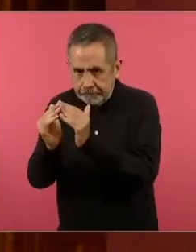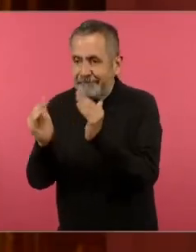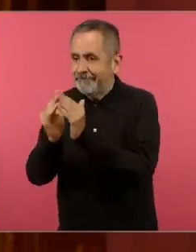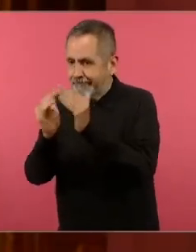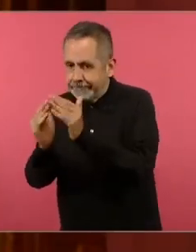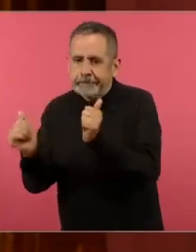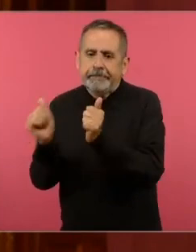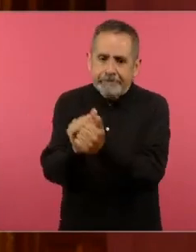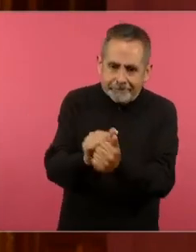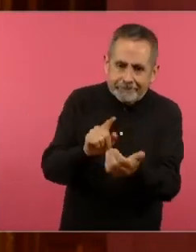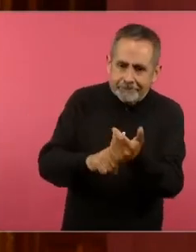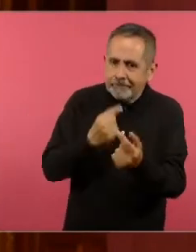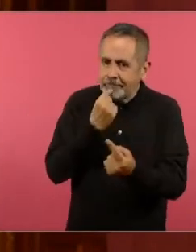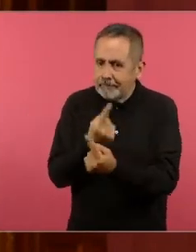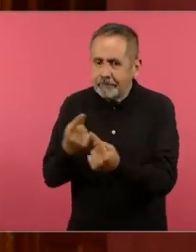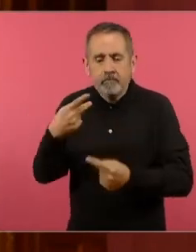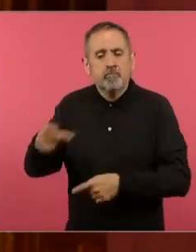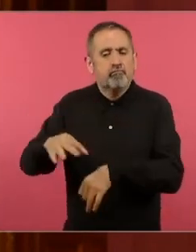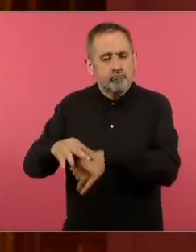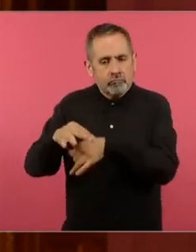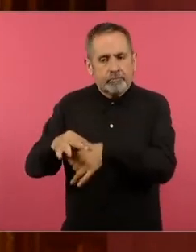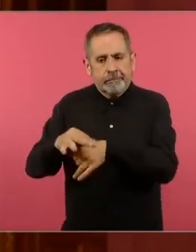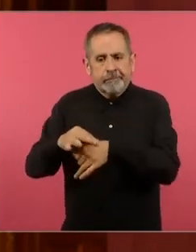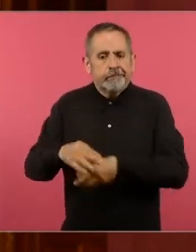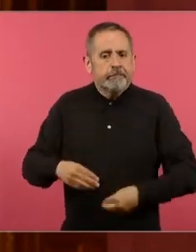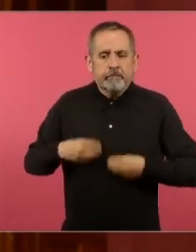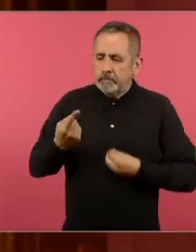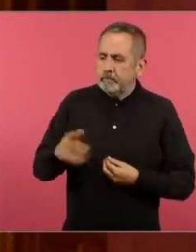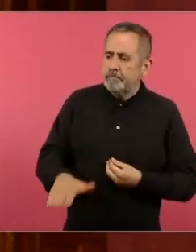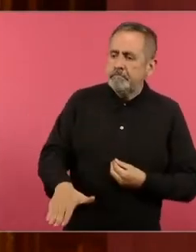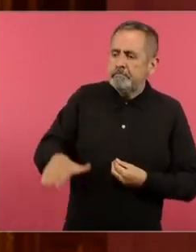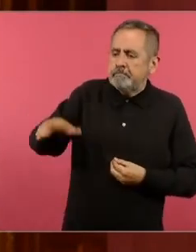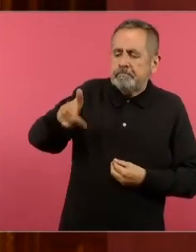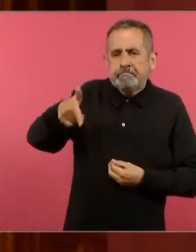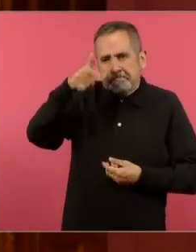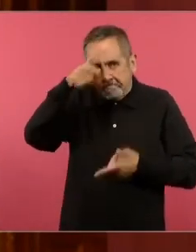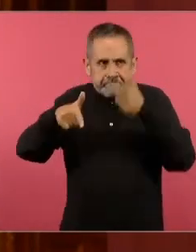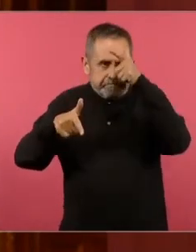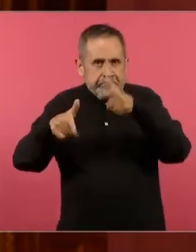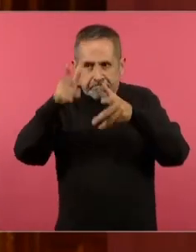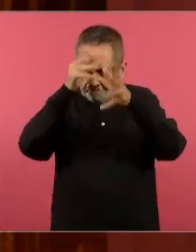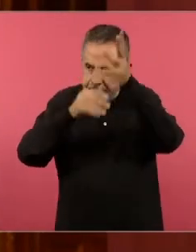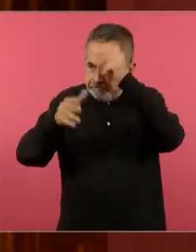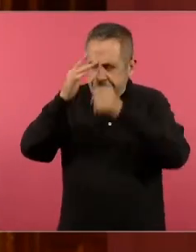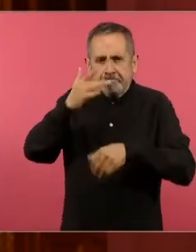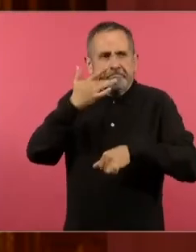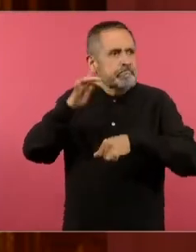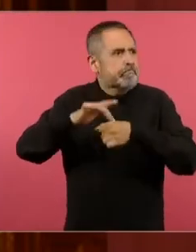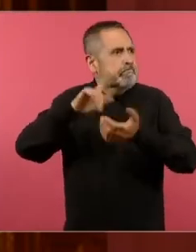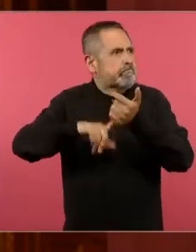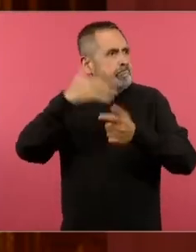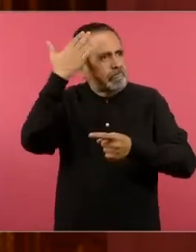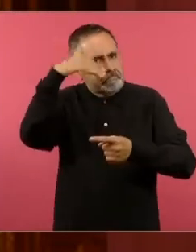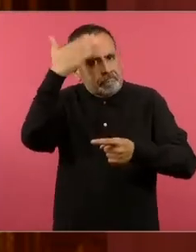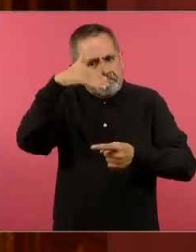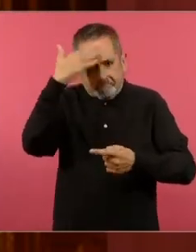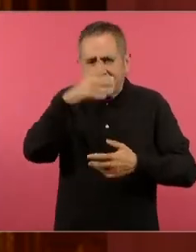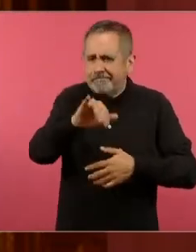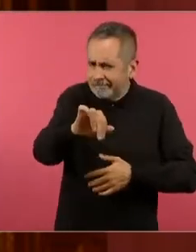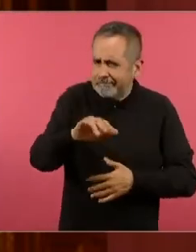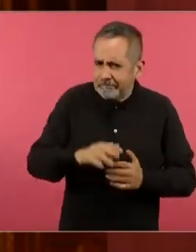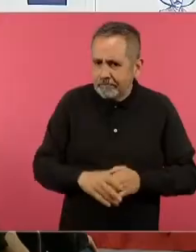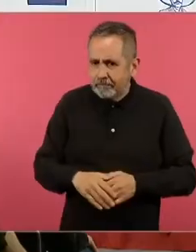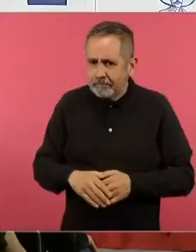vida del niño y que desde la vida del niño se empiece a construir que es complicado o que es más difícil porque nos